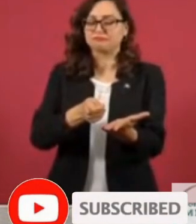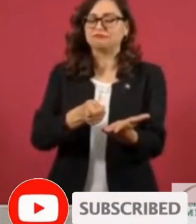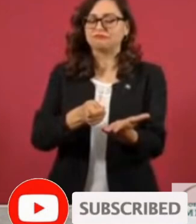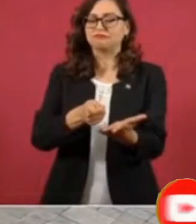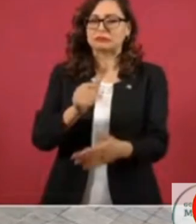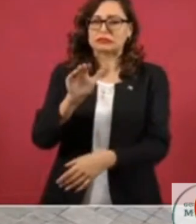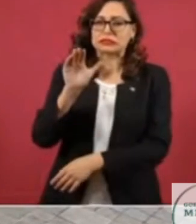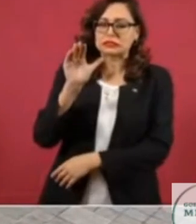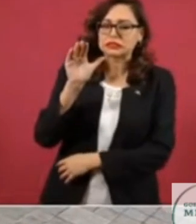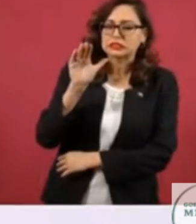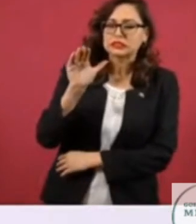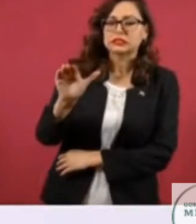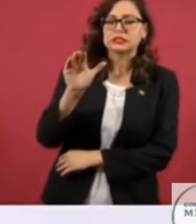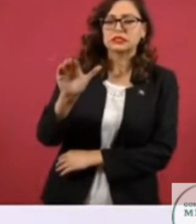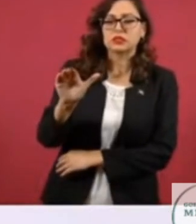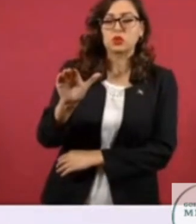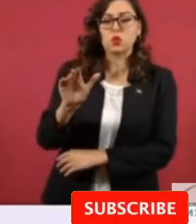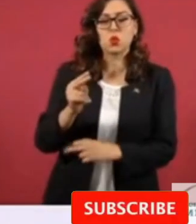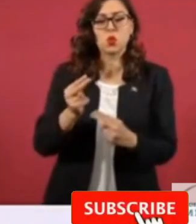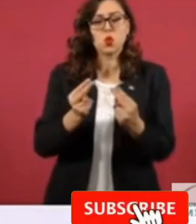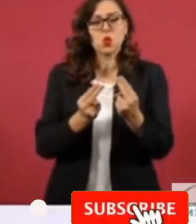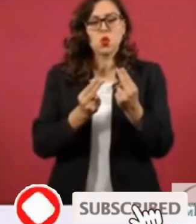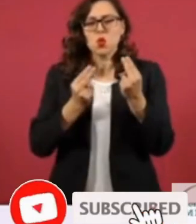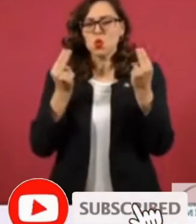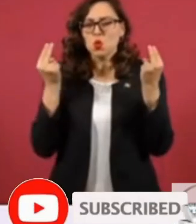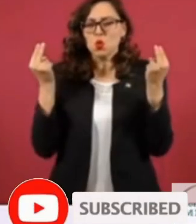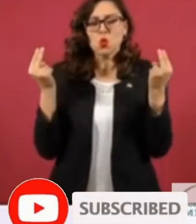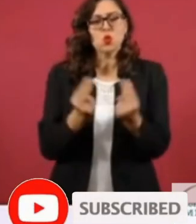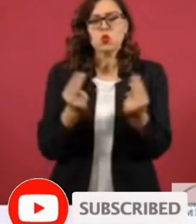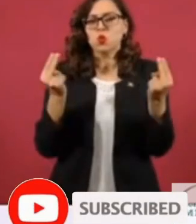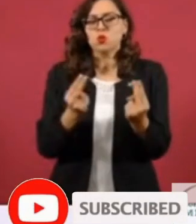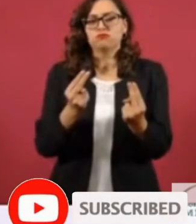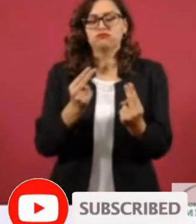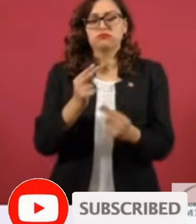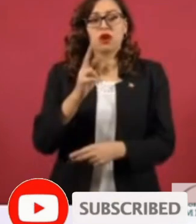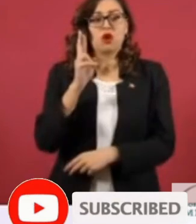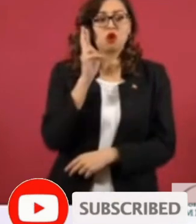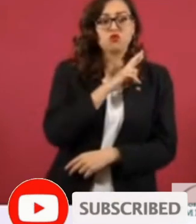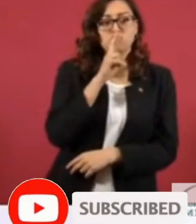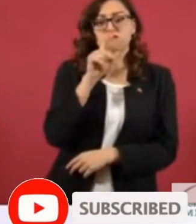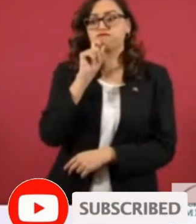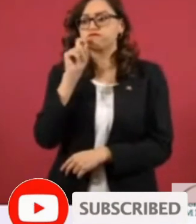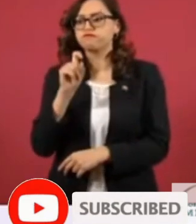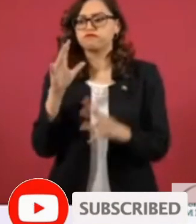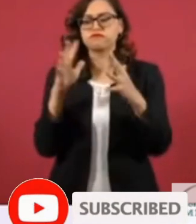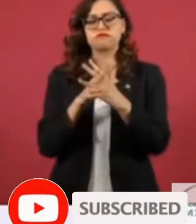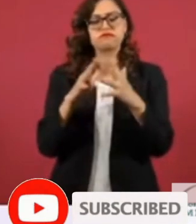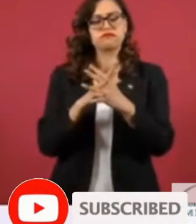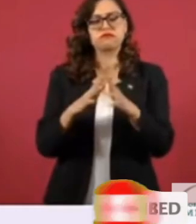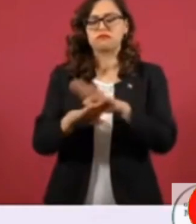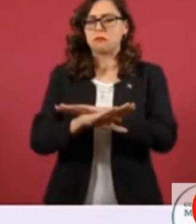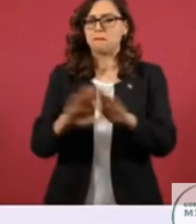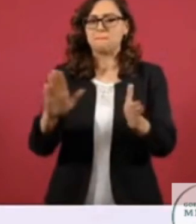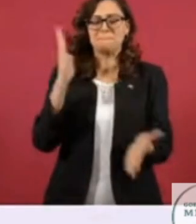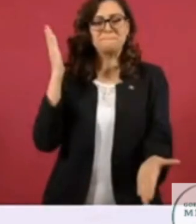para detener la guerra en Ucrania y lograr hacia